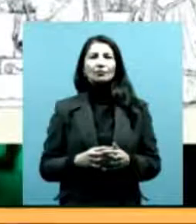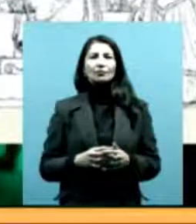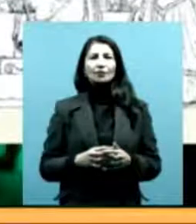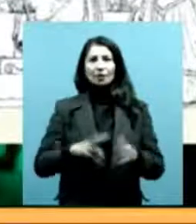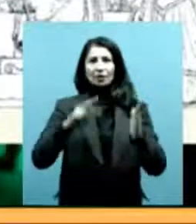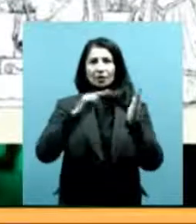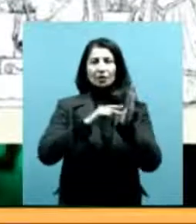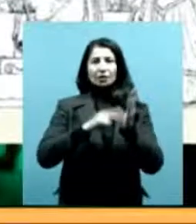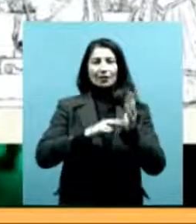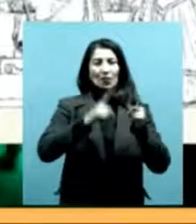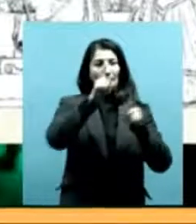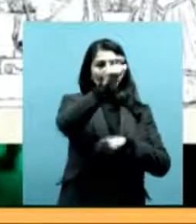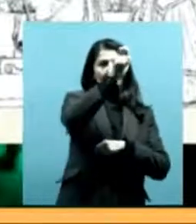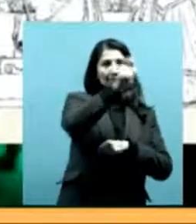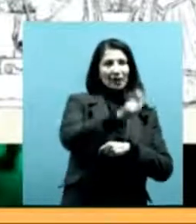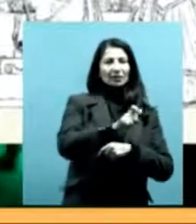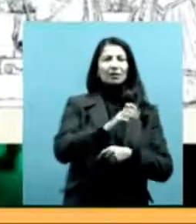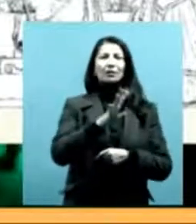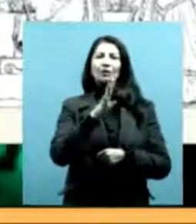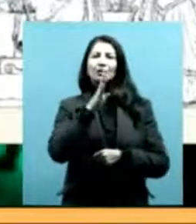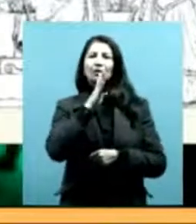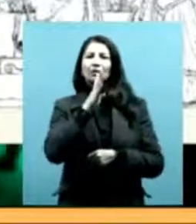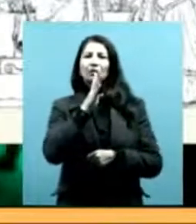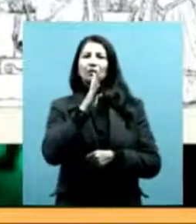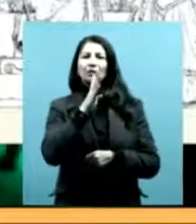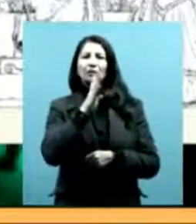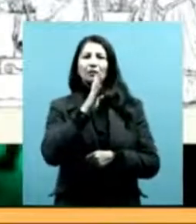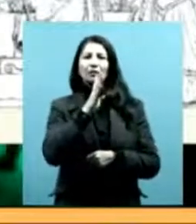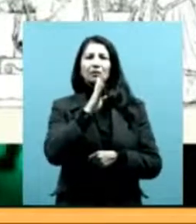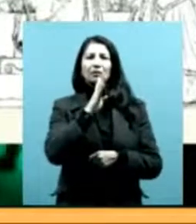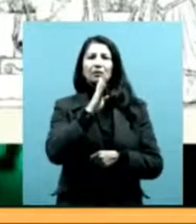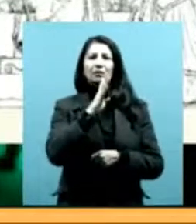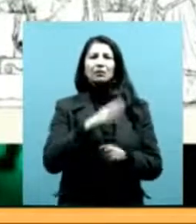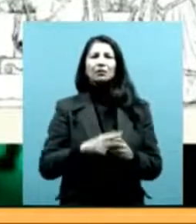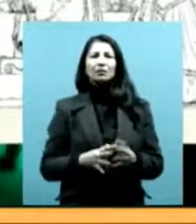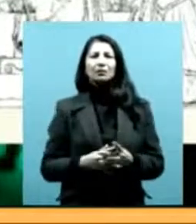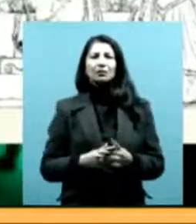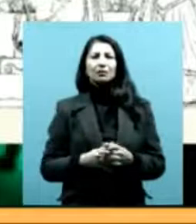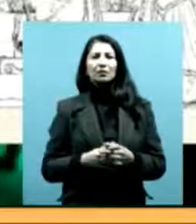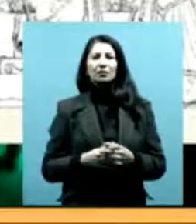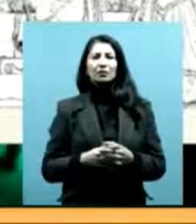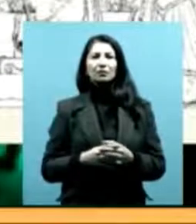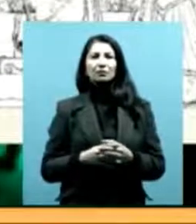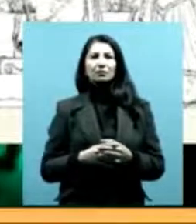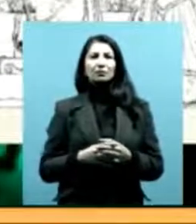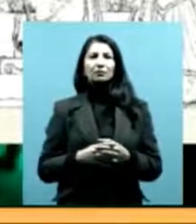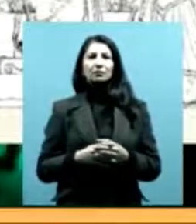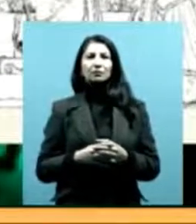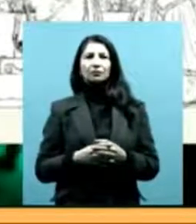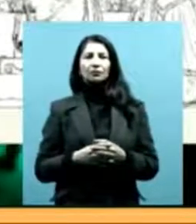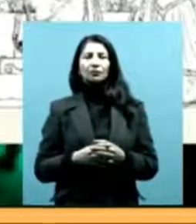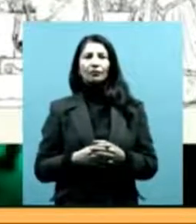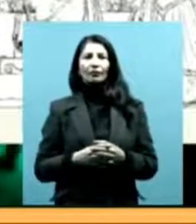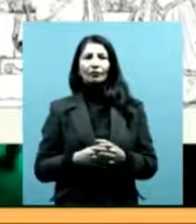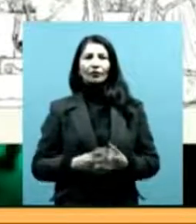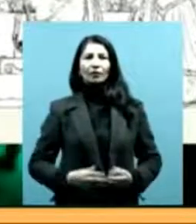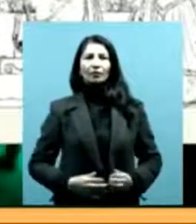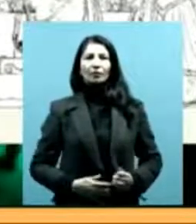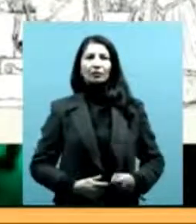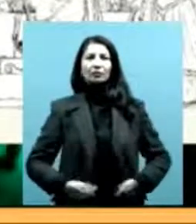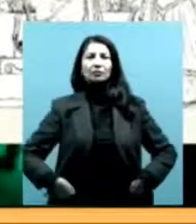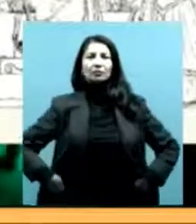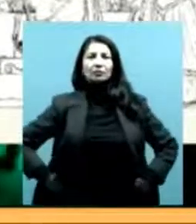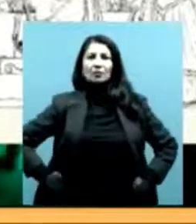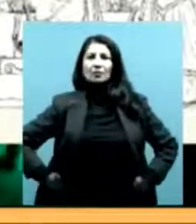que recibe el orador, estaría indicando que ese orador va a hablar un discurso, un discurso autorizado, que tiene poder y que sus